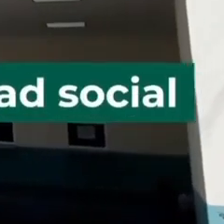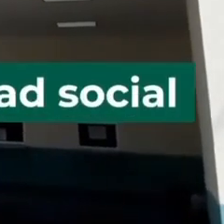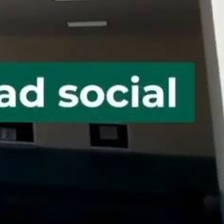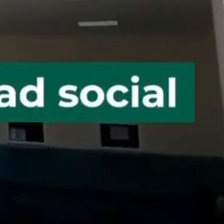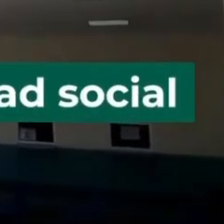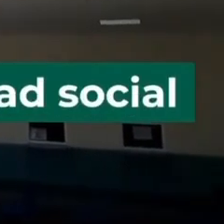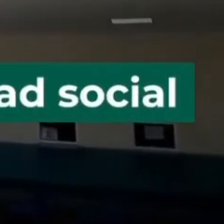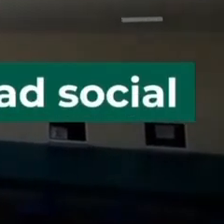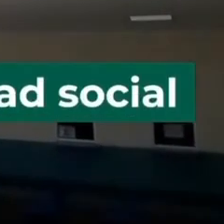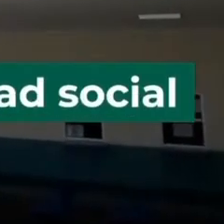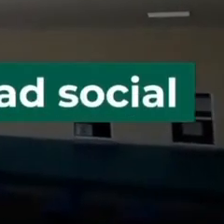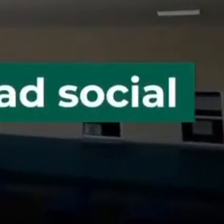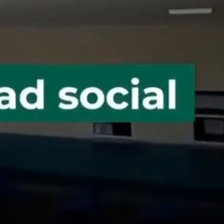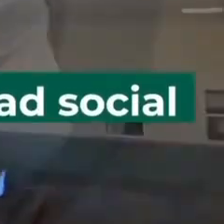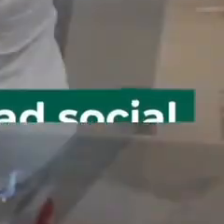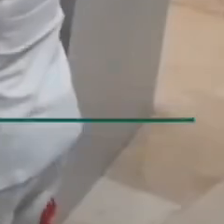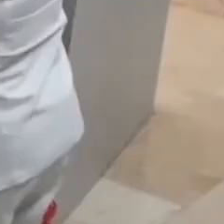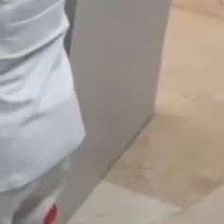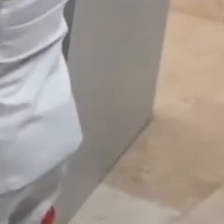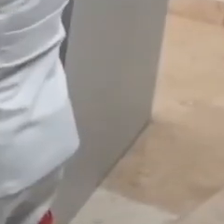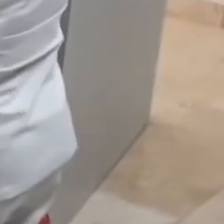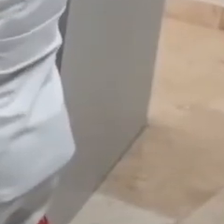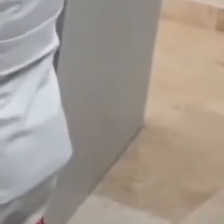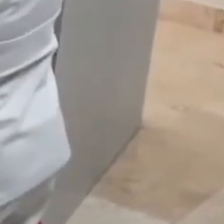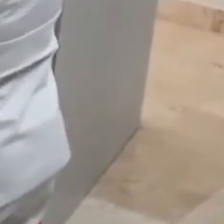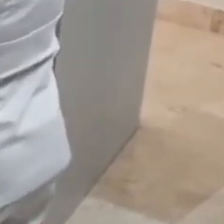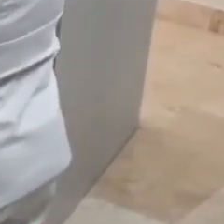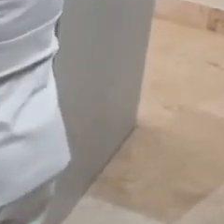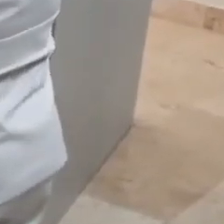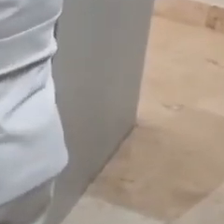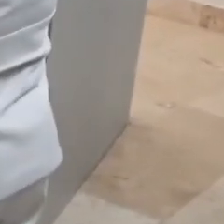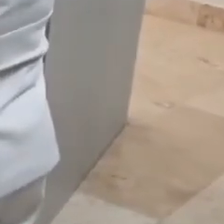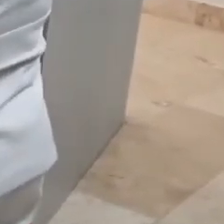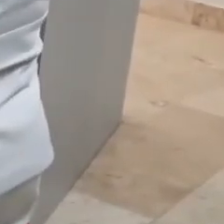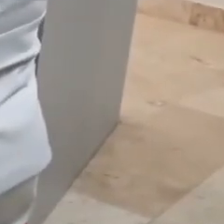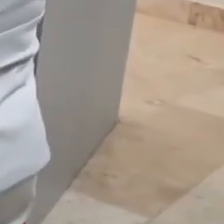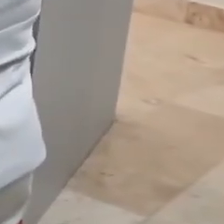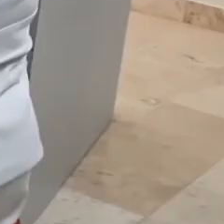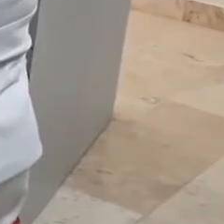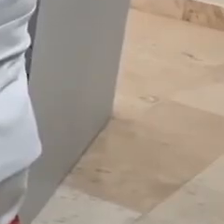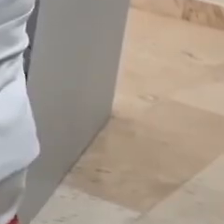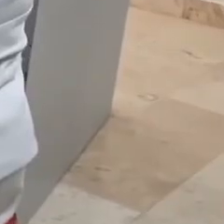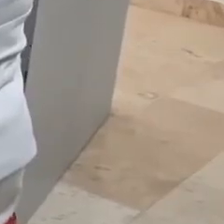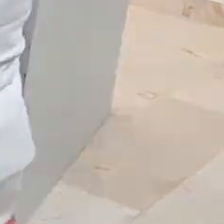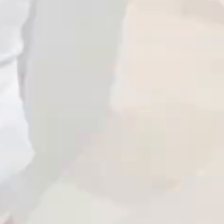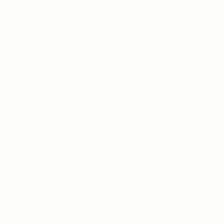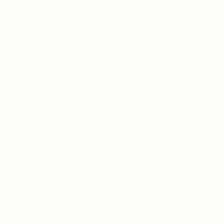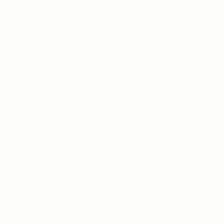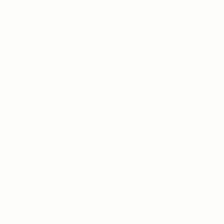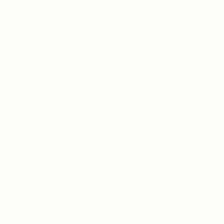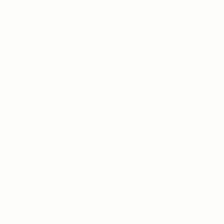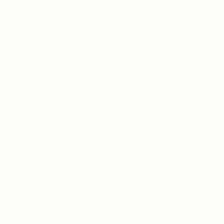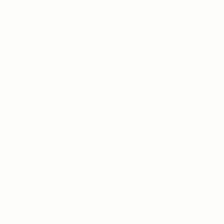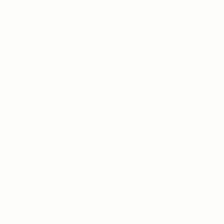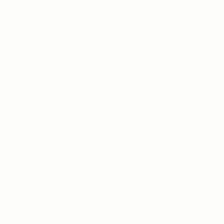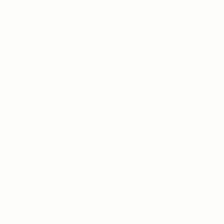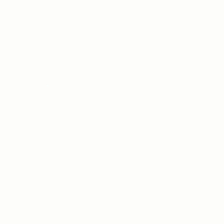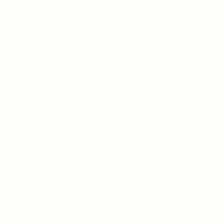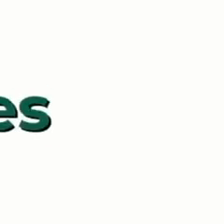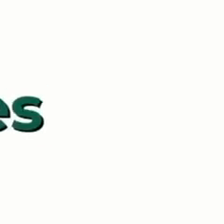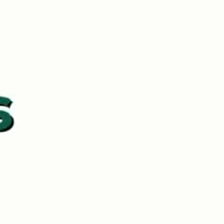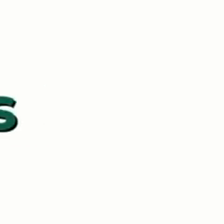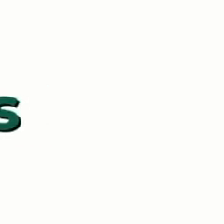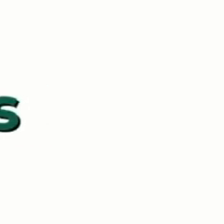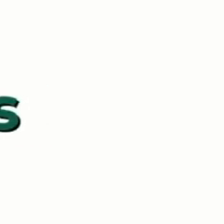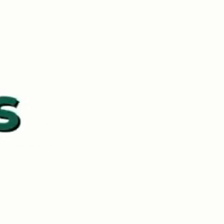más de un millón de personas sin seguridad social se verán beneficiadas con atención médica y medicamentos gratuitos. Serán transferidas un